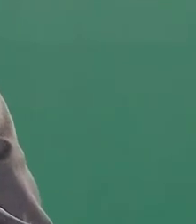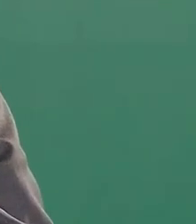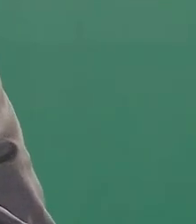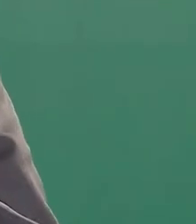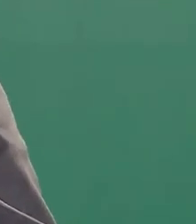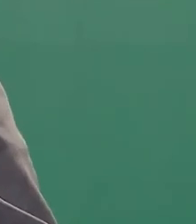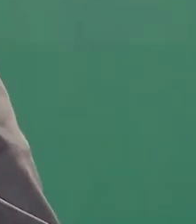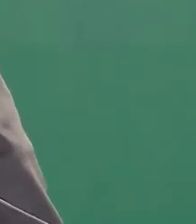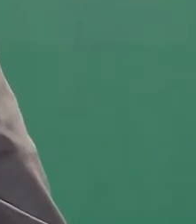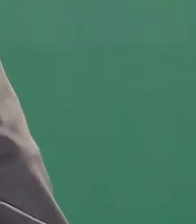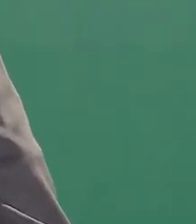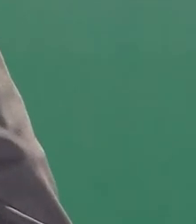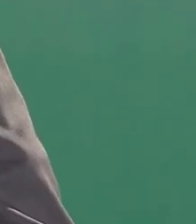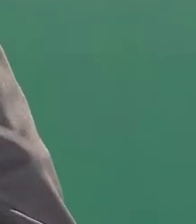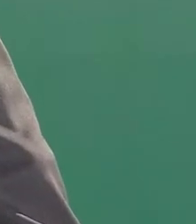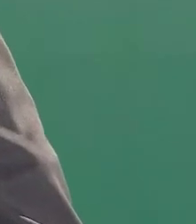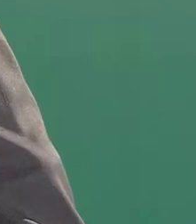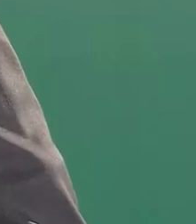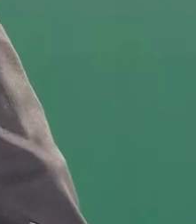eso es